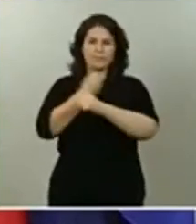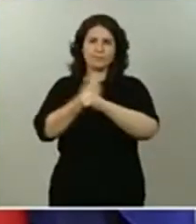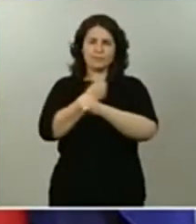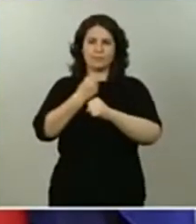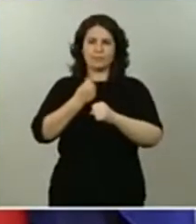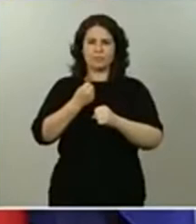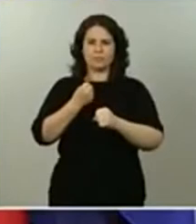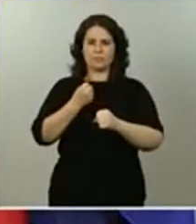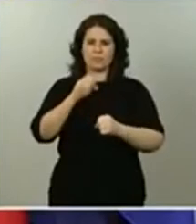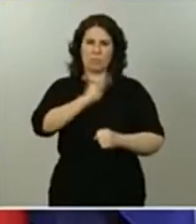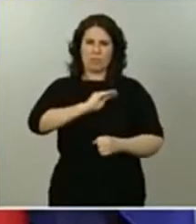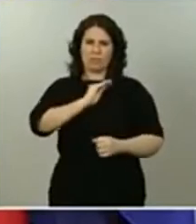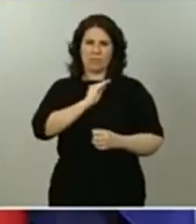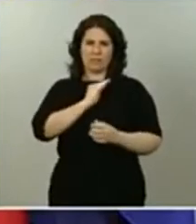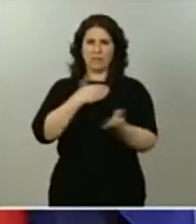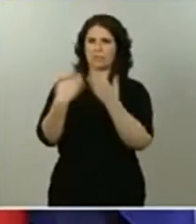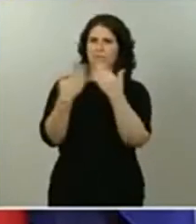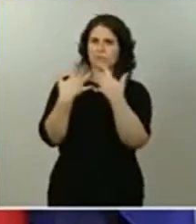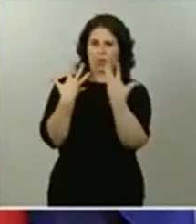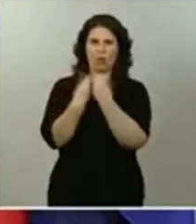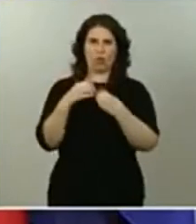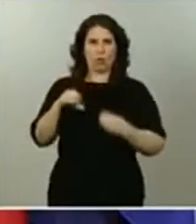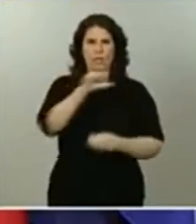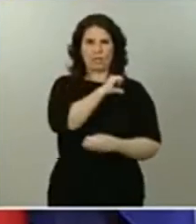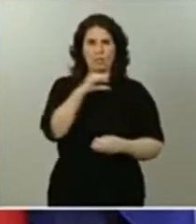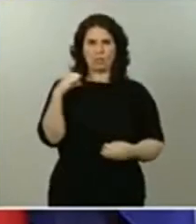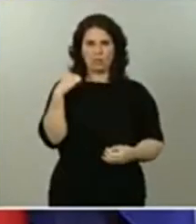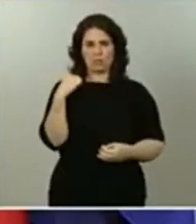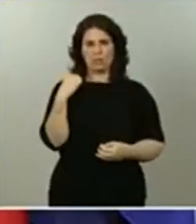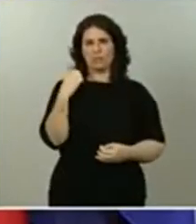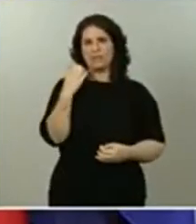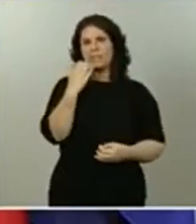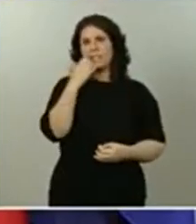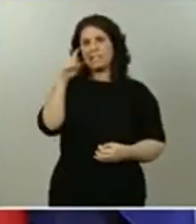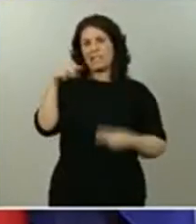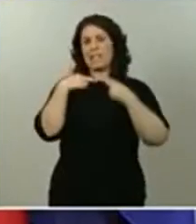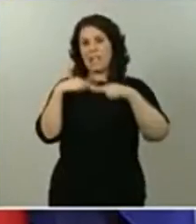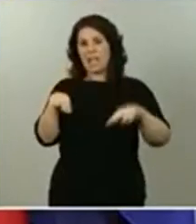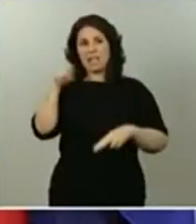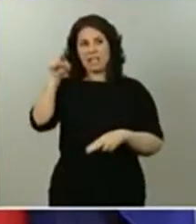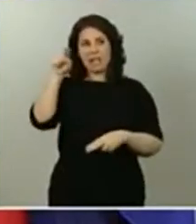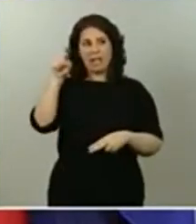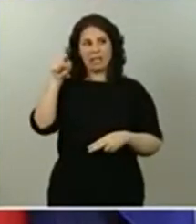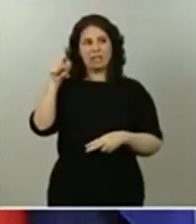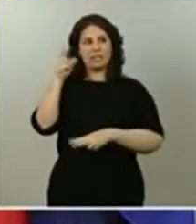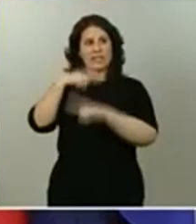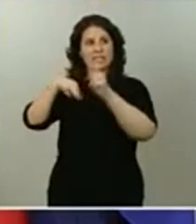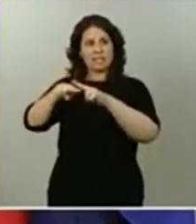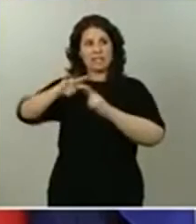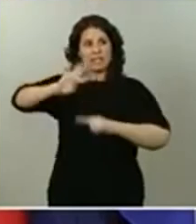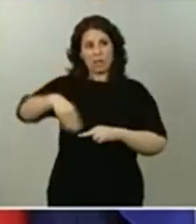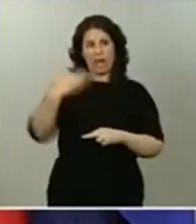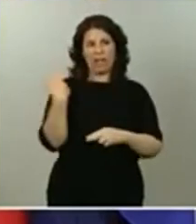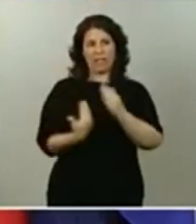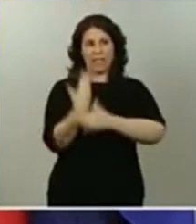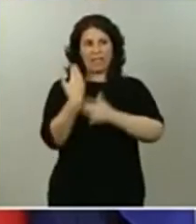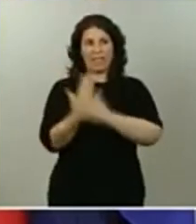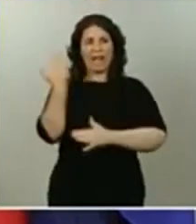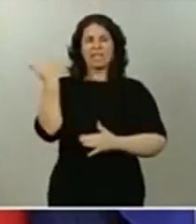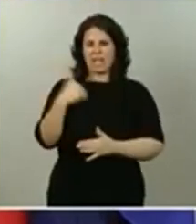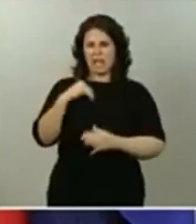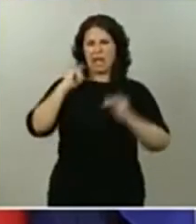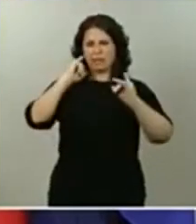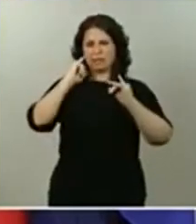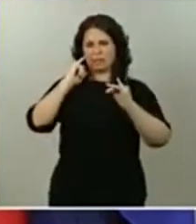todas ellas. En el caso del brote del Segriá de Lleida, la Secretaría de Cataluña tomó ya hace días unas medidas de confinamiento perimetral. A su